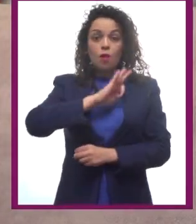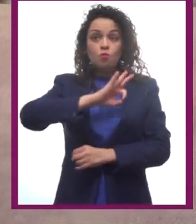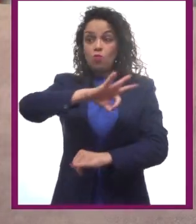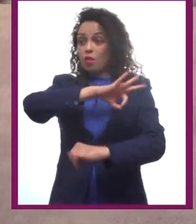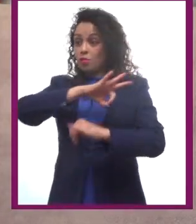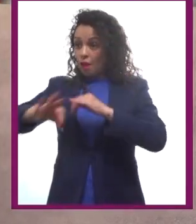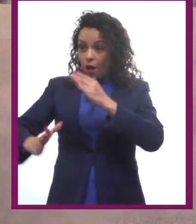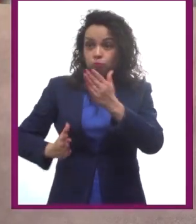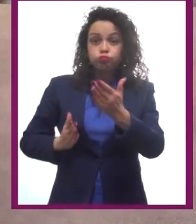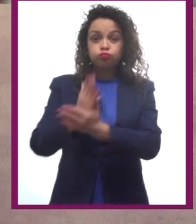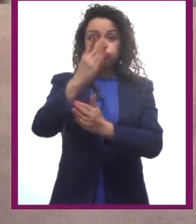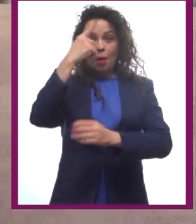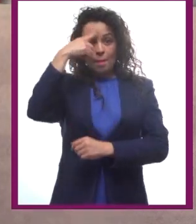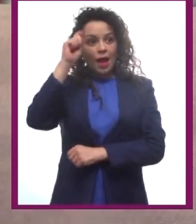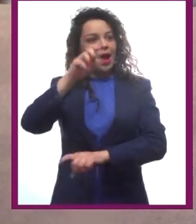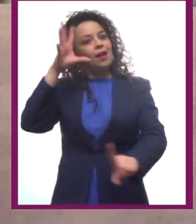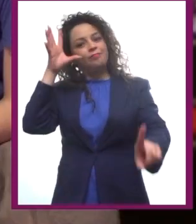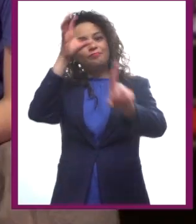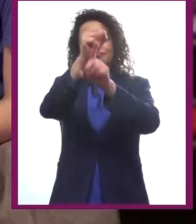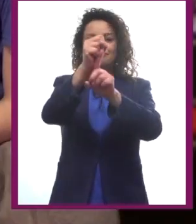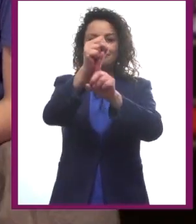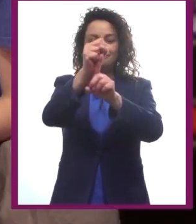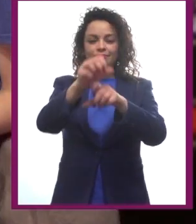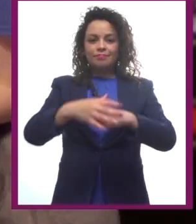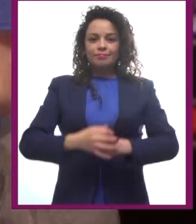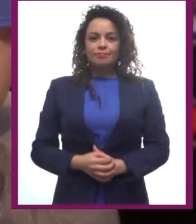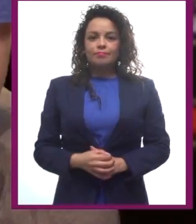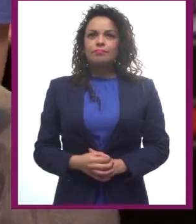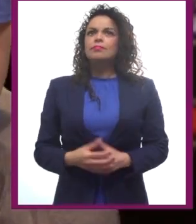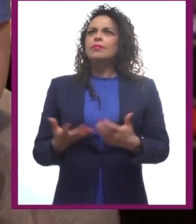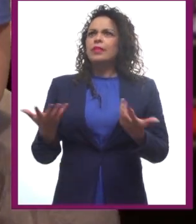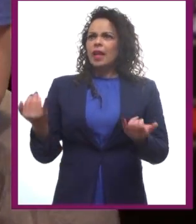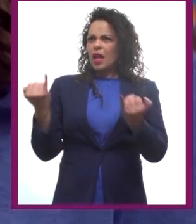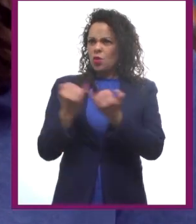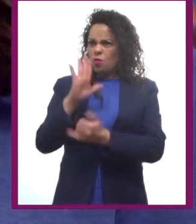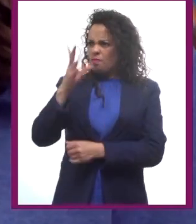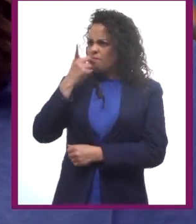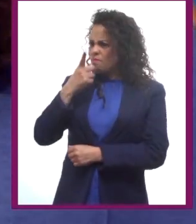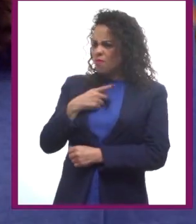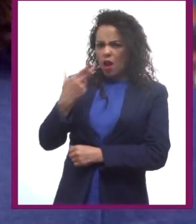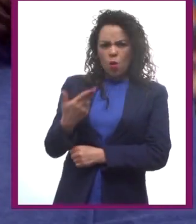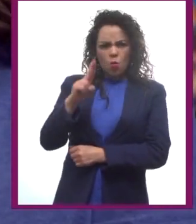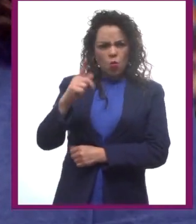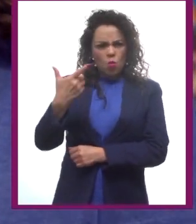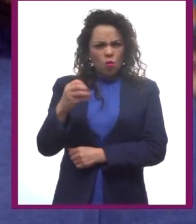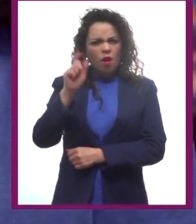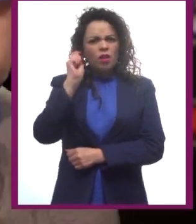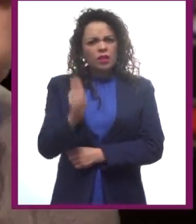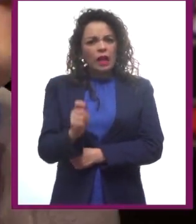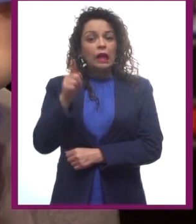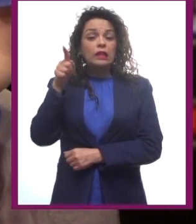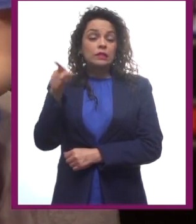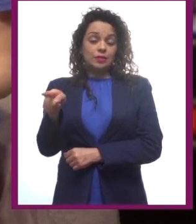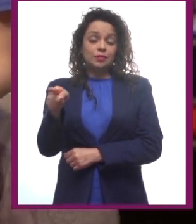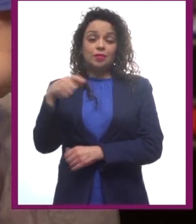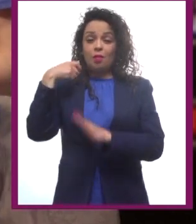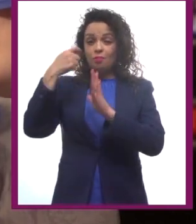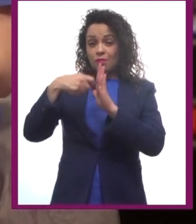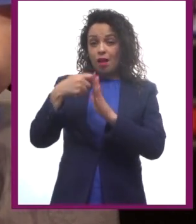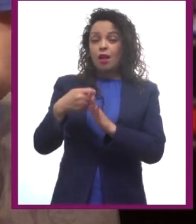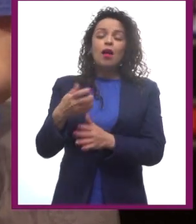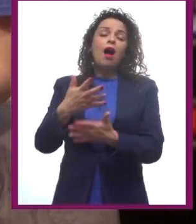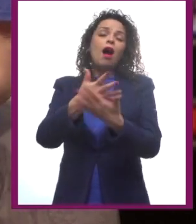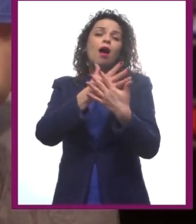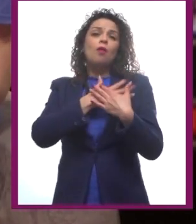el final para lograr su objetivo. Es como lo que me dijo Hugo, que en las comedias románticas, por ejemplo, el